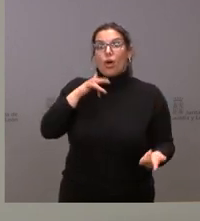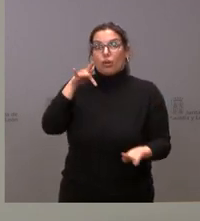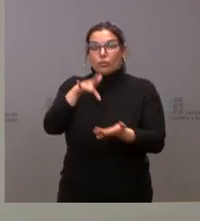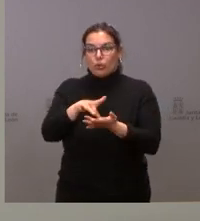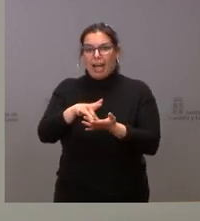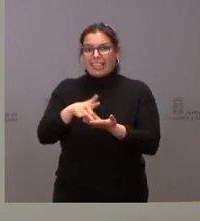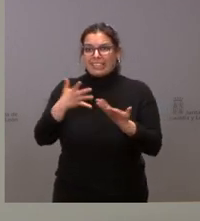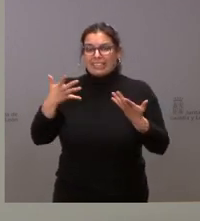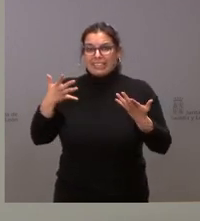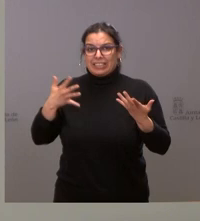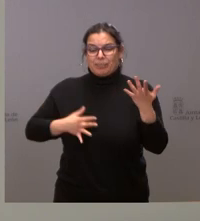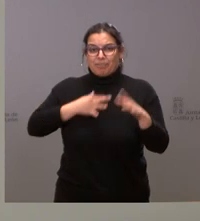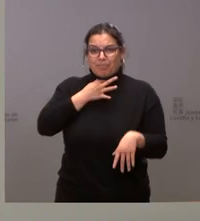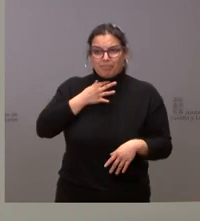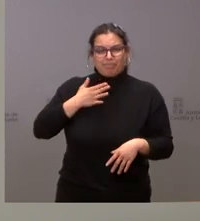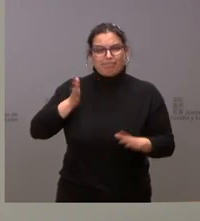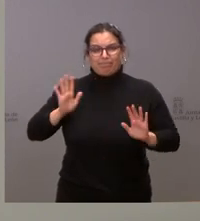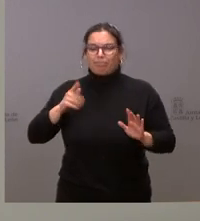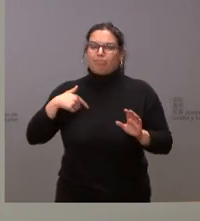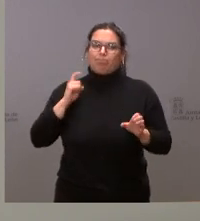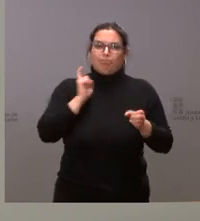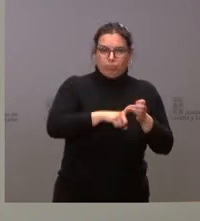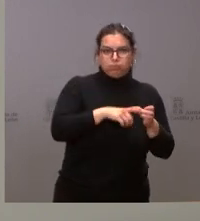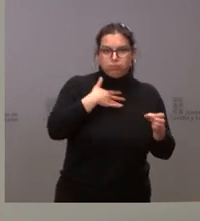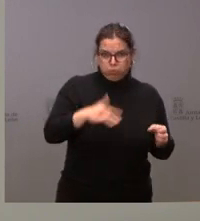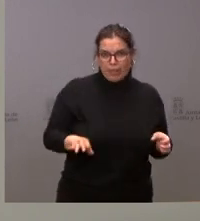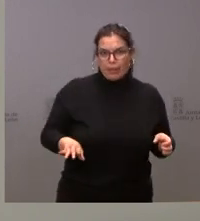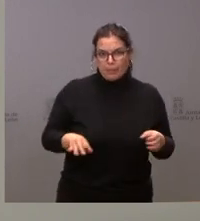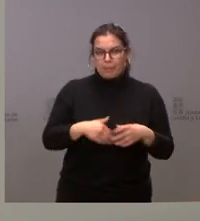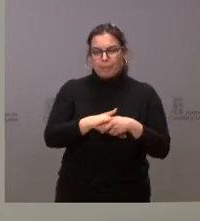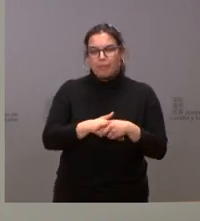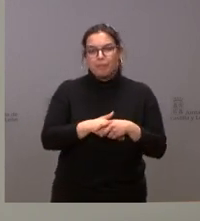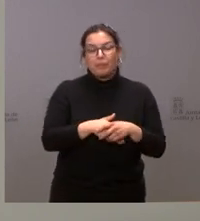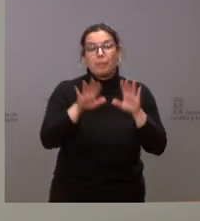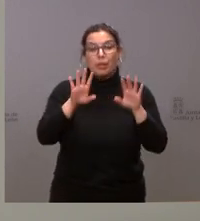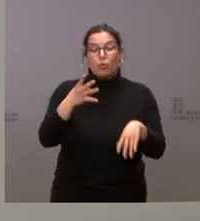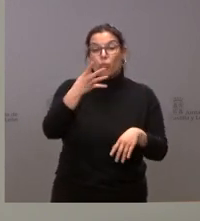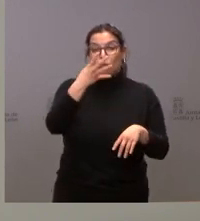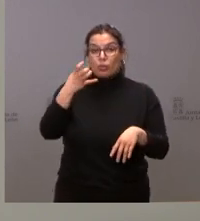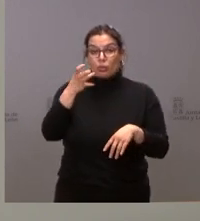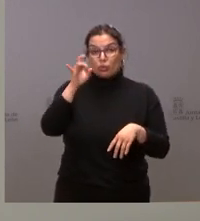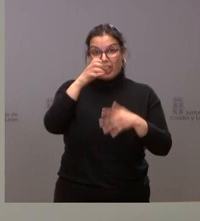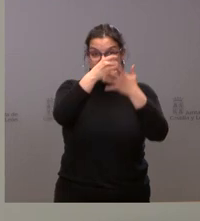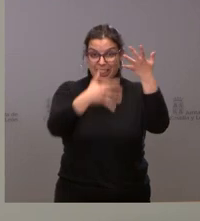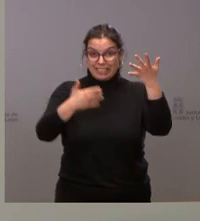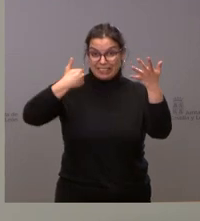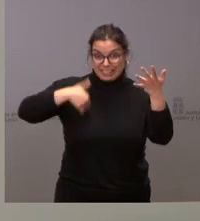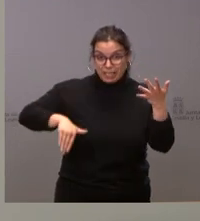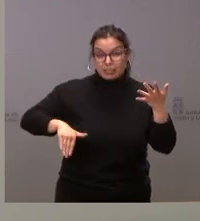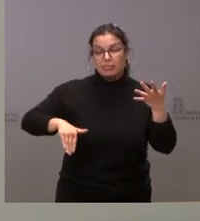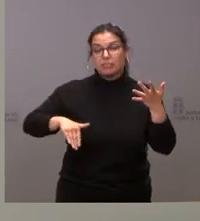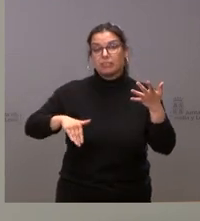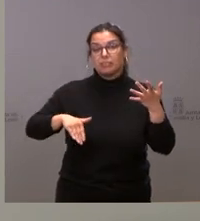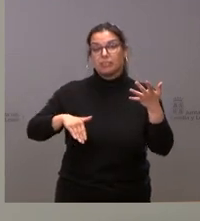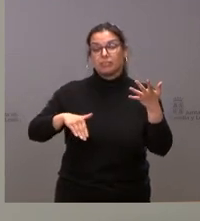actividades, pues pudiera rellenar el formulario y, por tanto, inscribirse en este registro. Pero de los 415 inscritos como